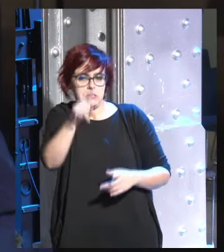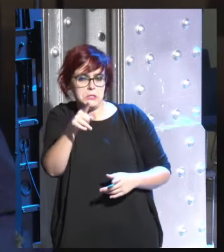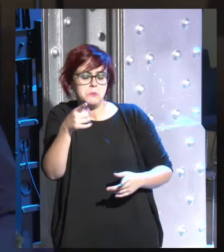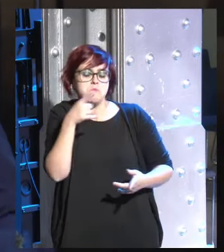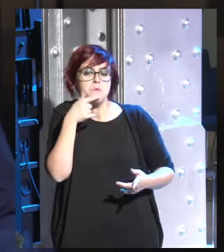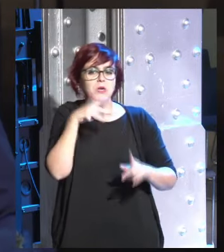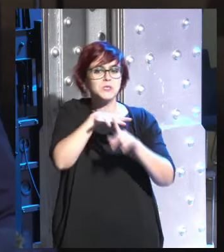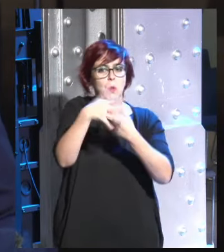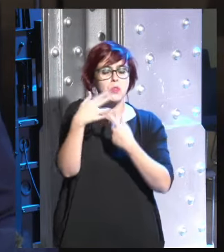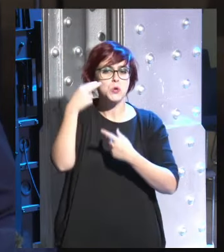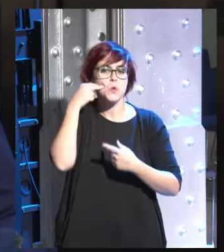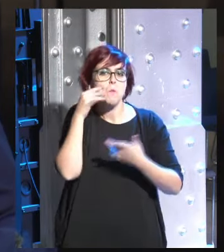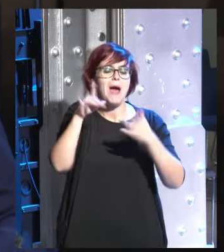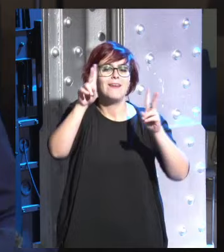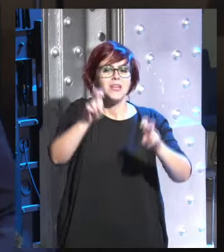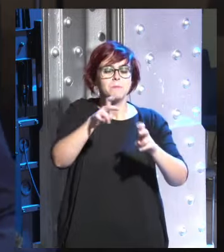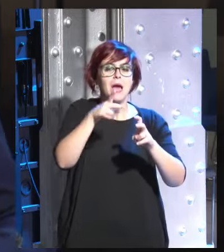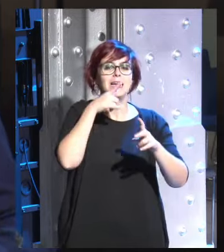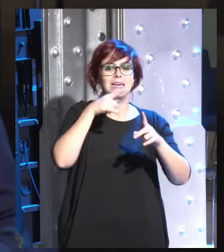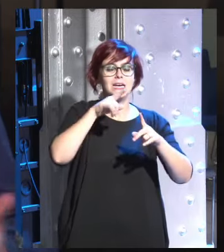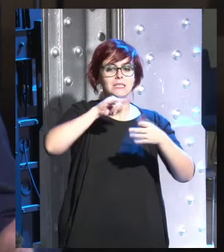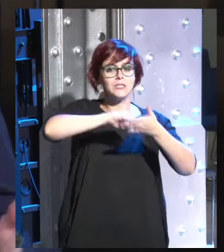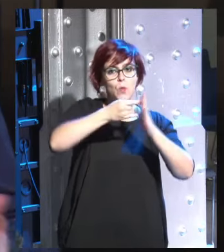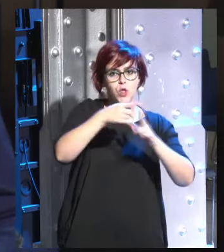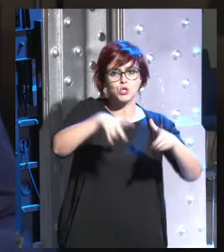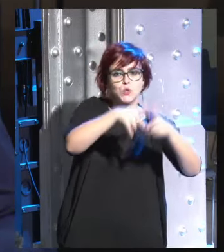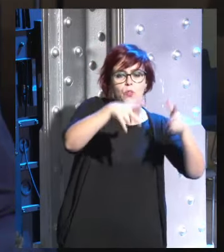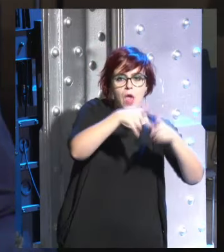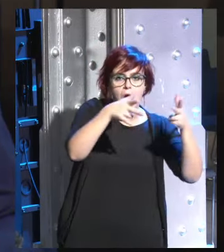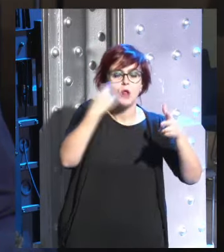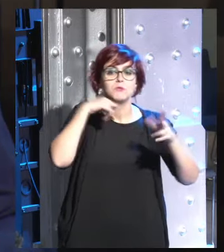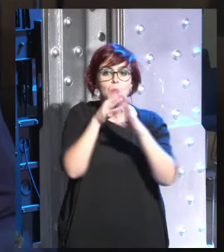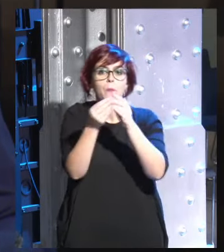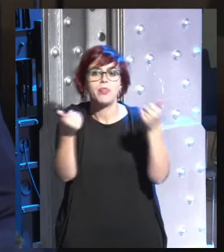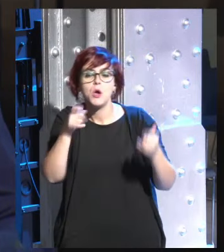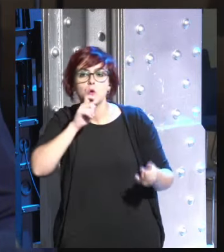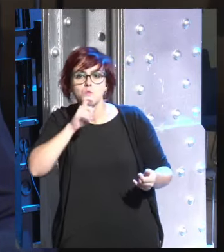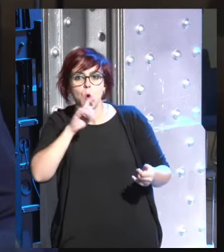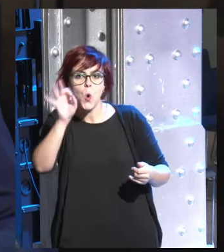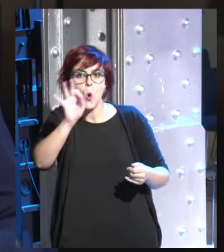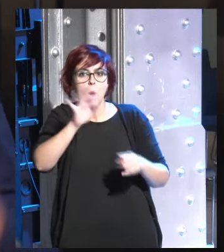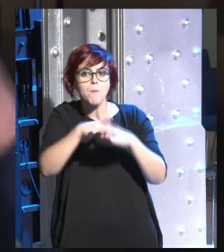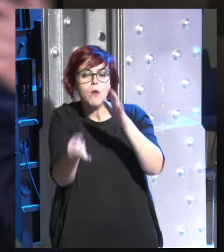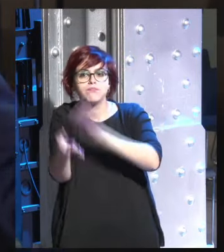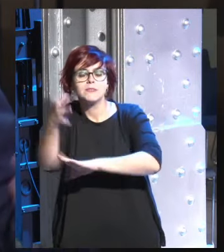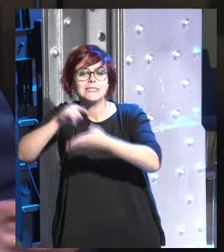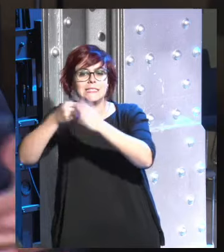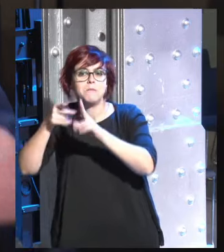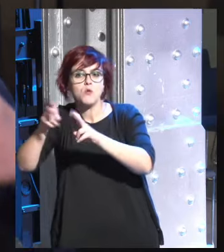del sistema social del imperio romano o porque desapareció porque dio lugar a otro